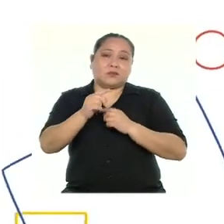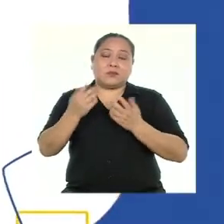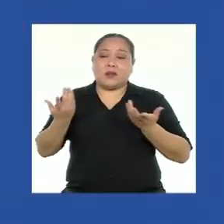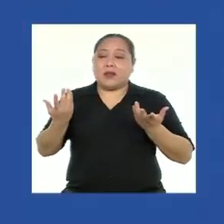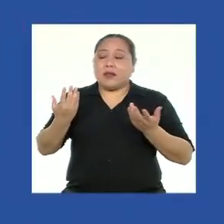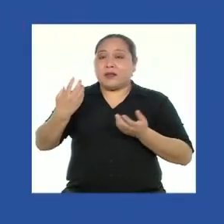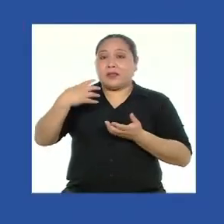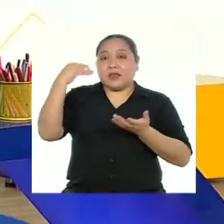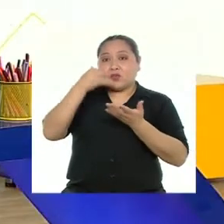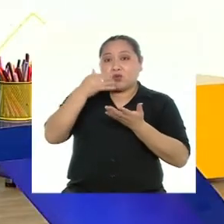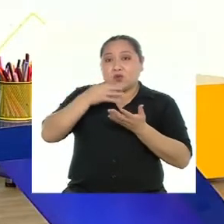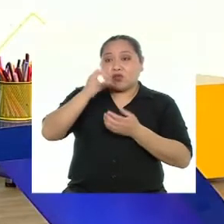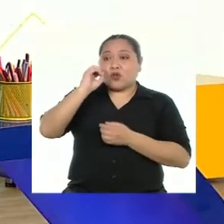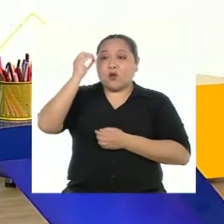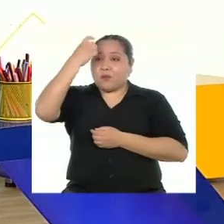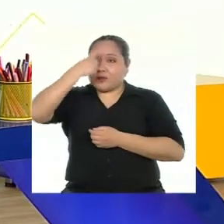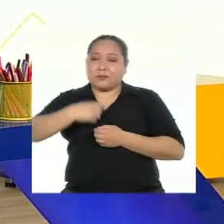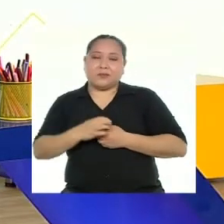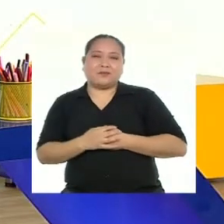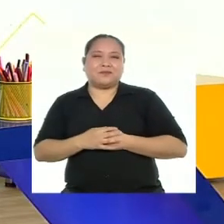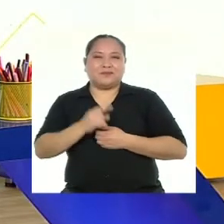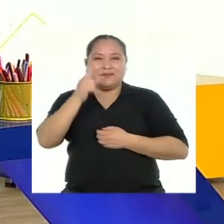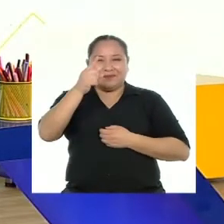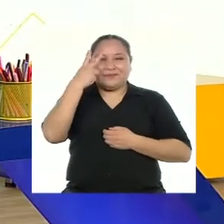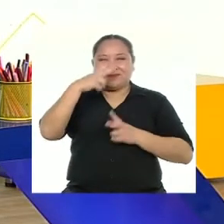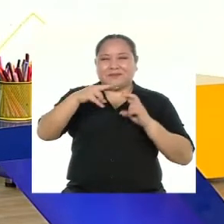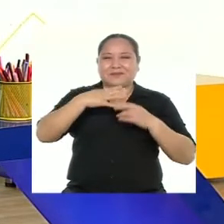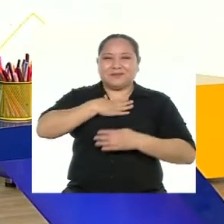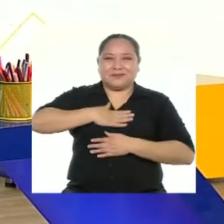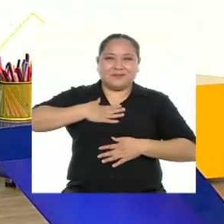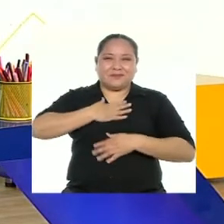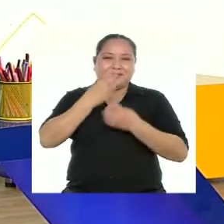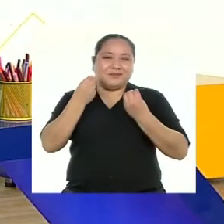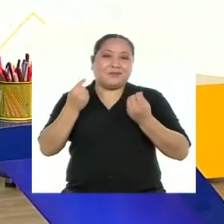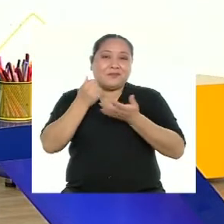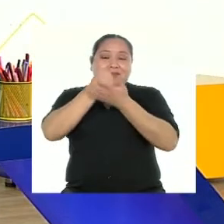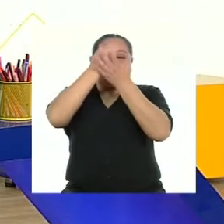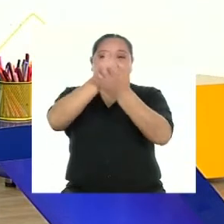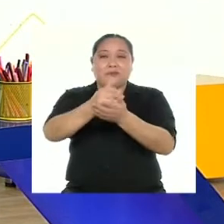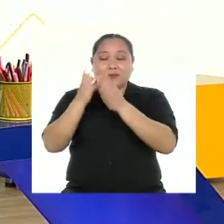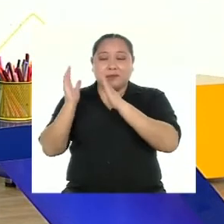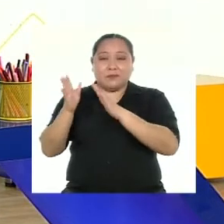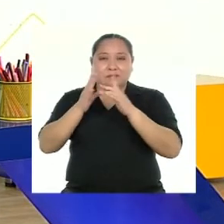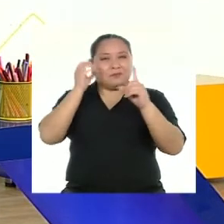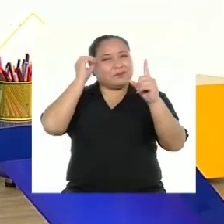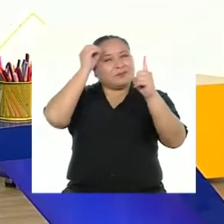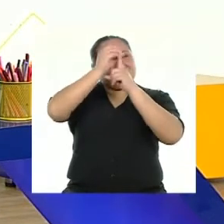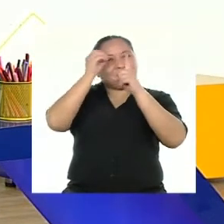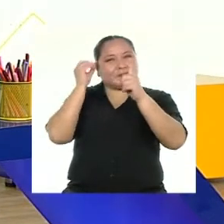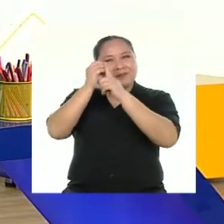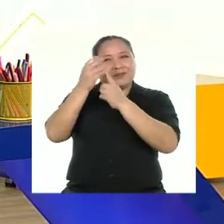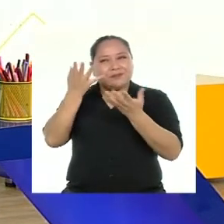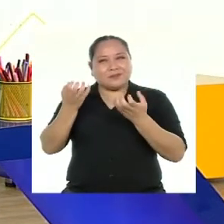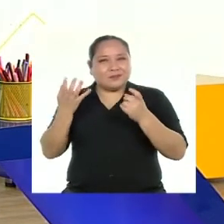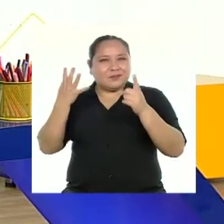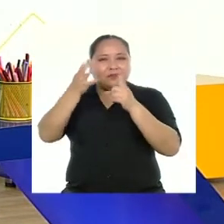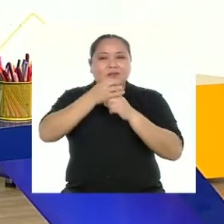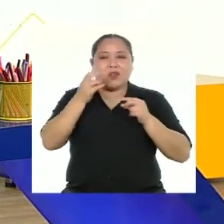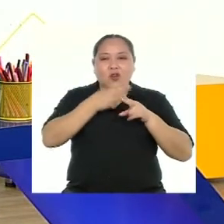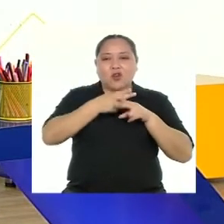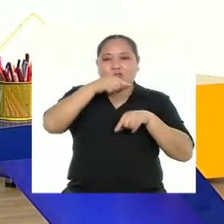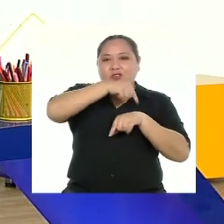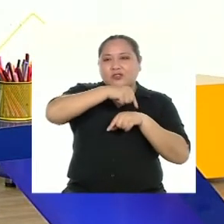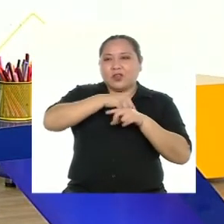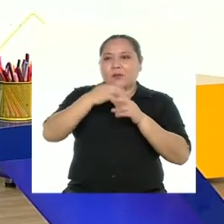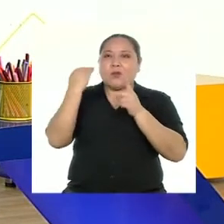personal. Van a ver que se van a divertir mucho, y que les servirá para organizar las metas que quieren lograr a corto, mediano